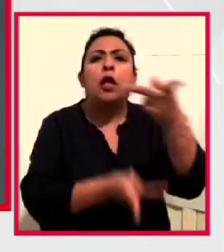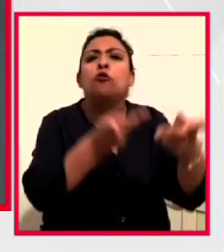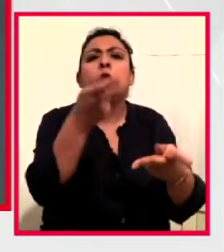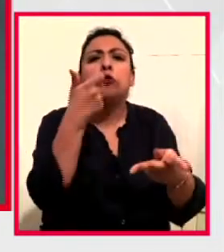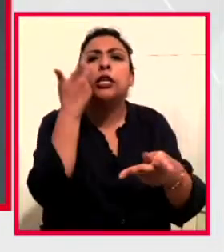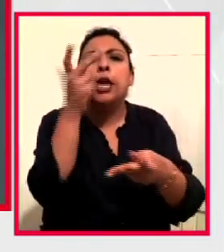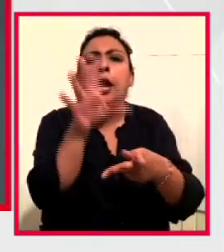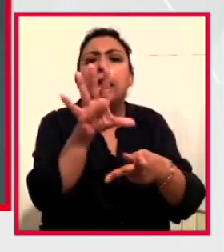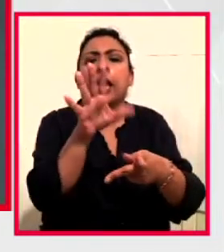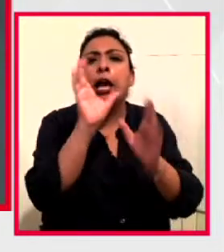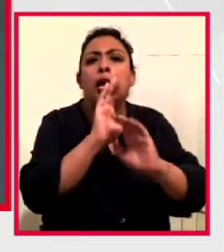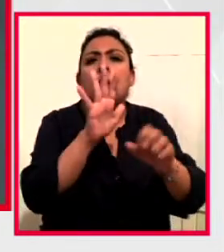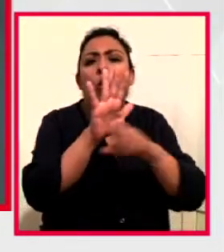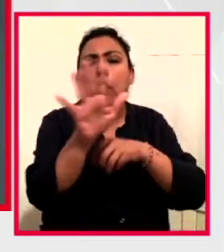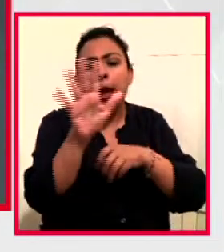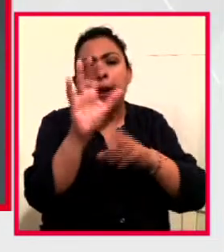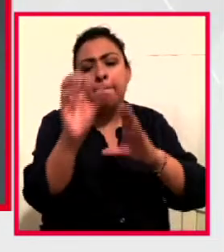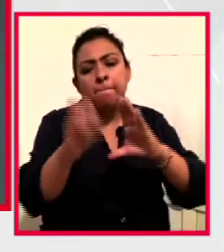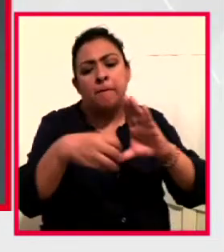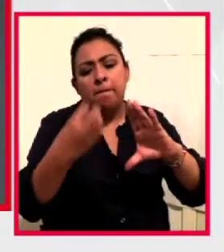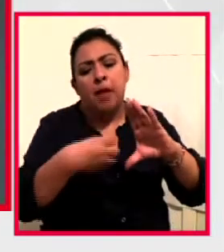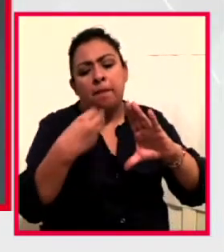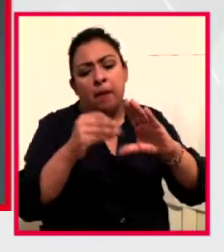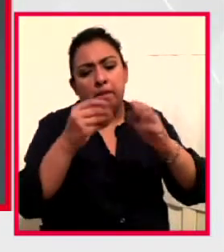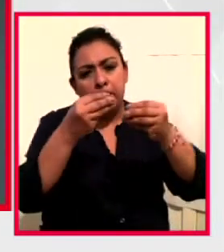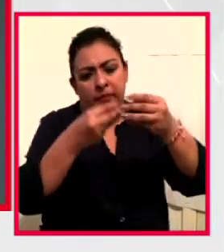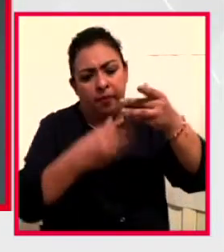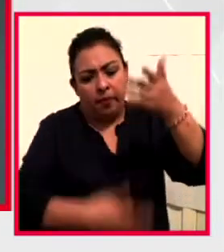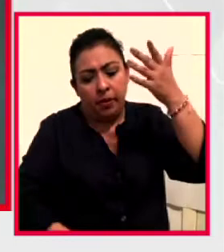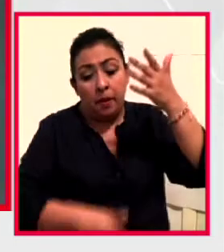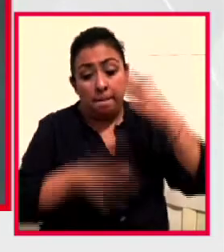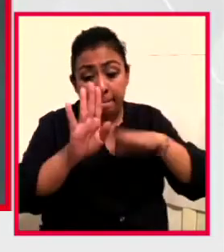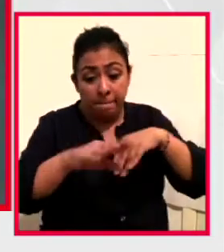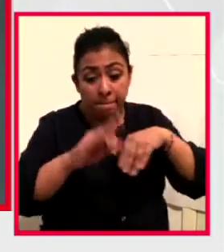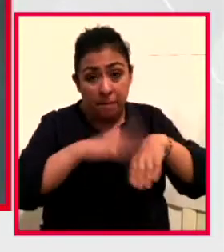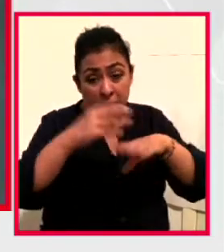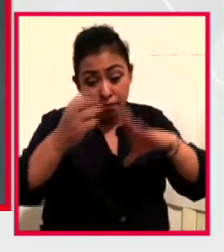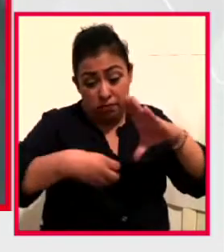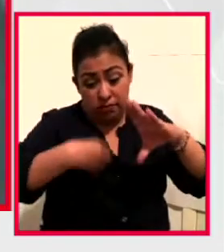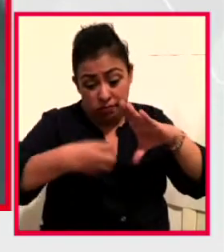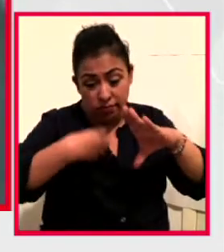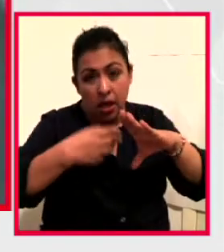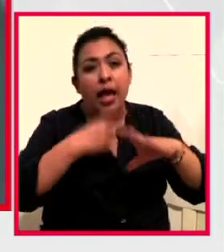sus favoritas y las tres que más llegan son las que aún se interpretan.